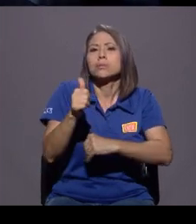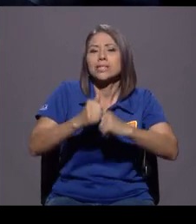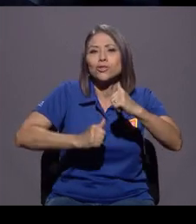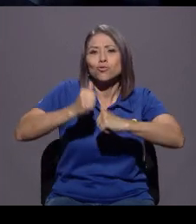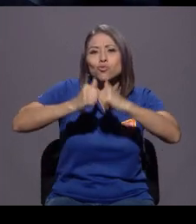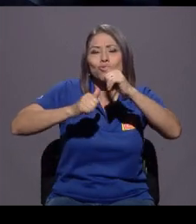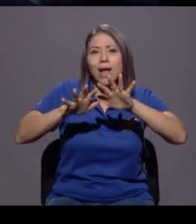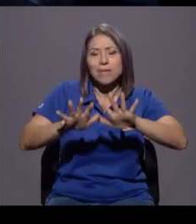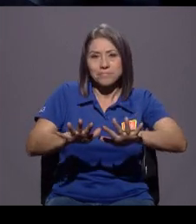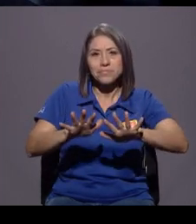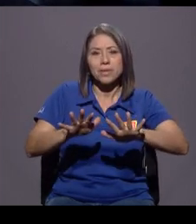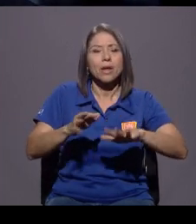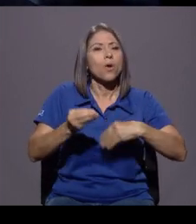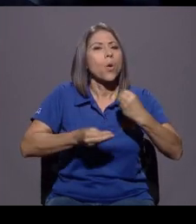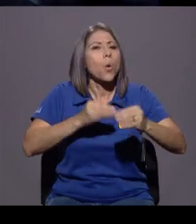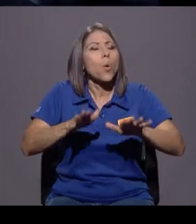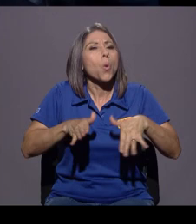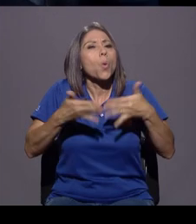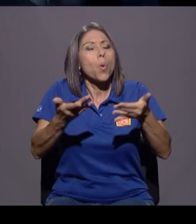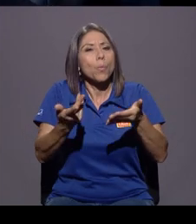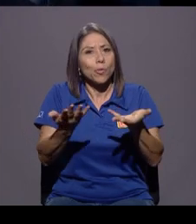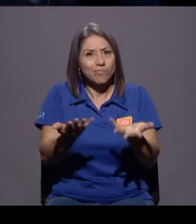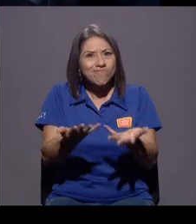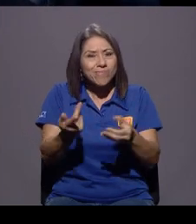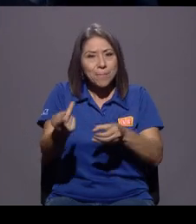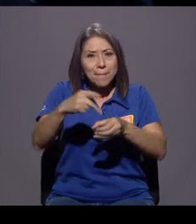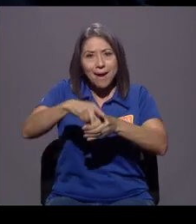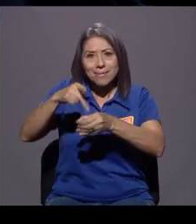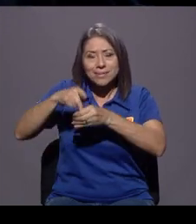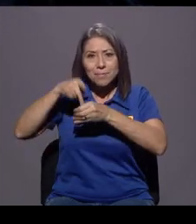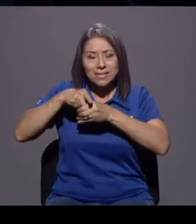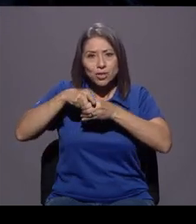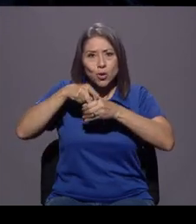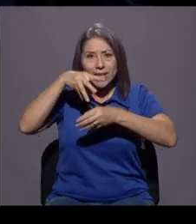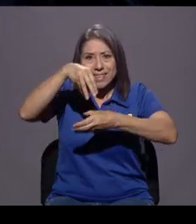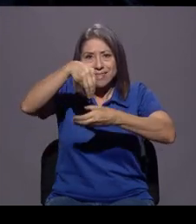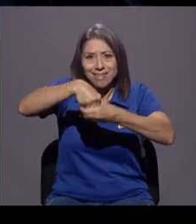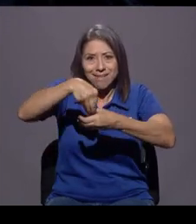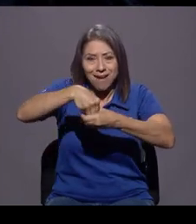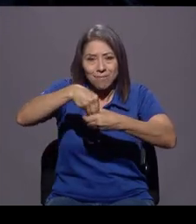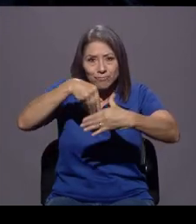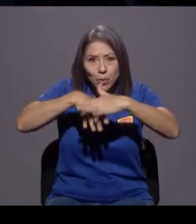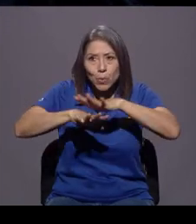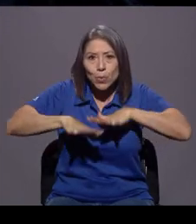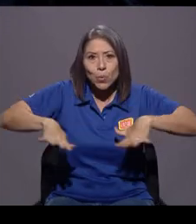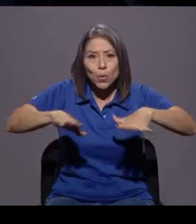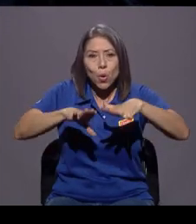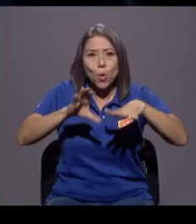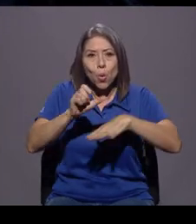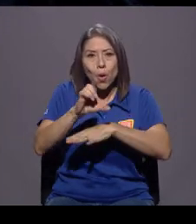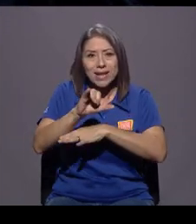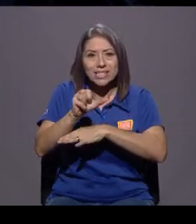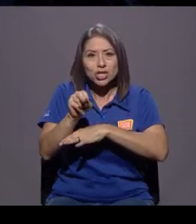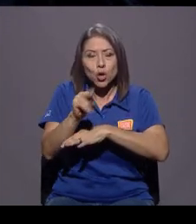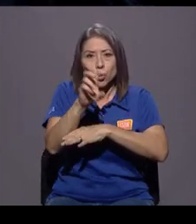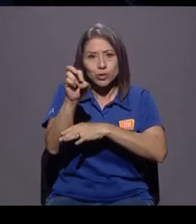la participación interna de Coalición Costa Rica. ¿Usted me podría como dar de algún modo